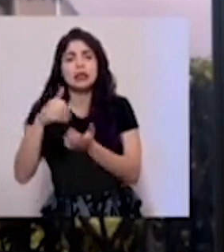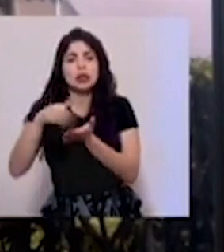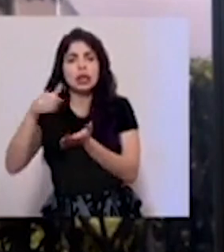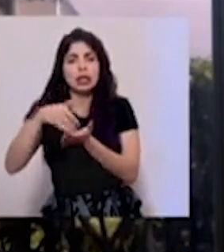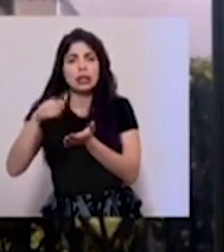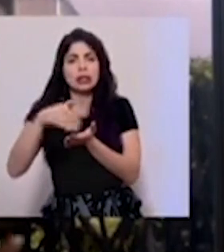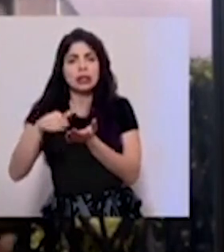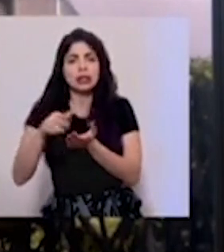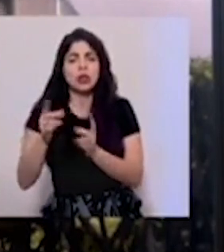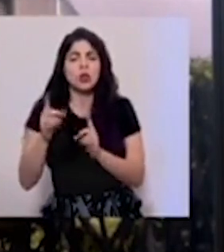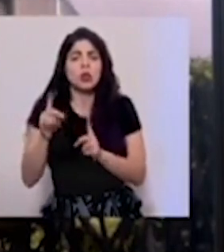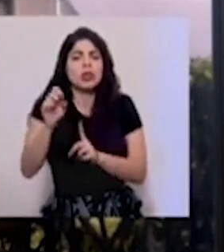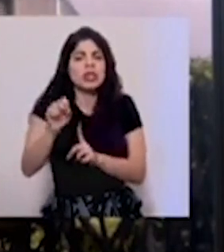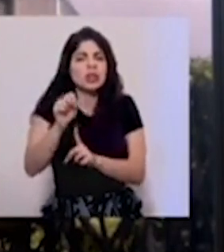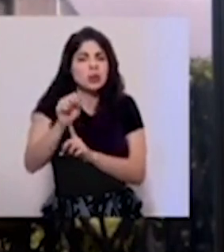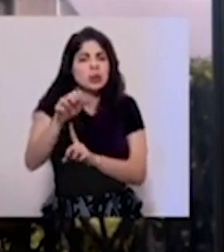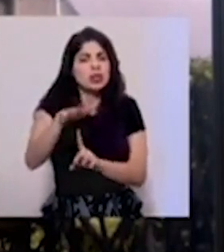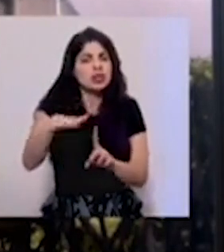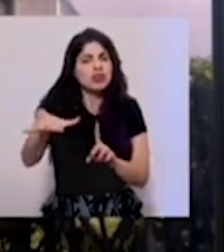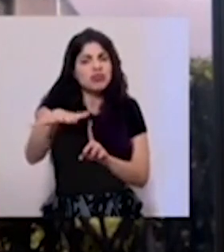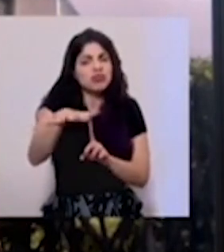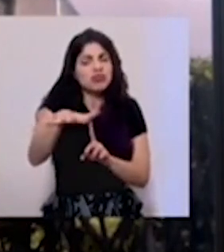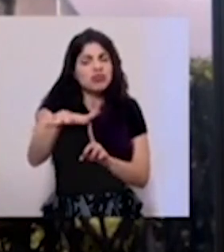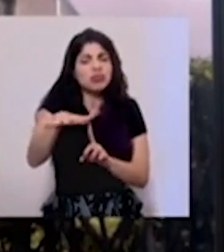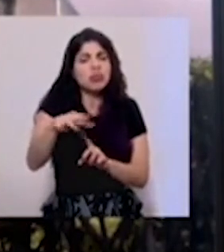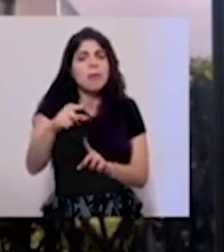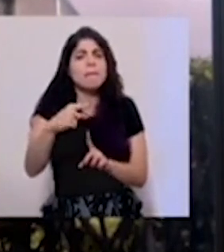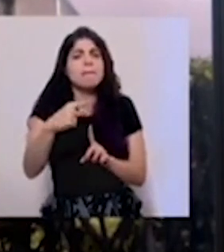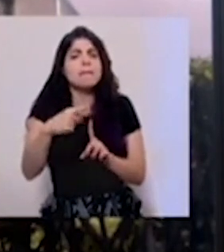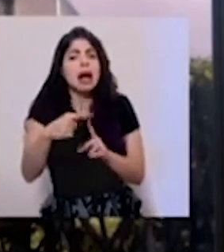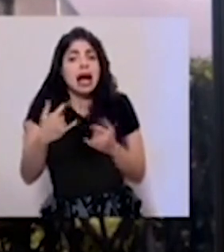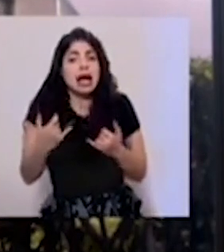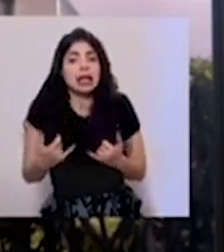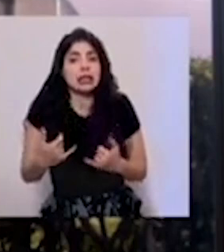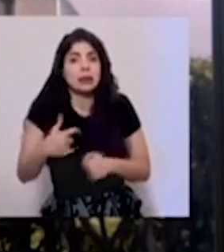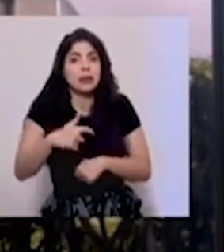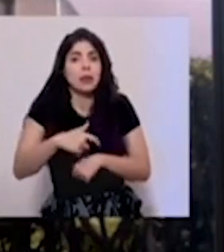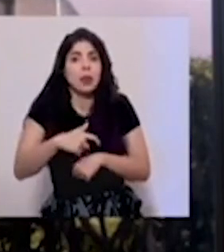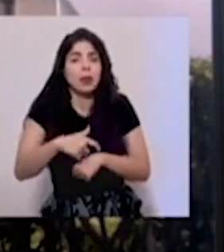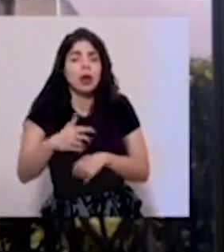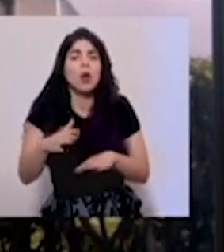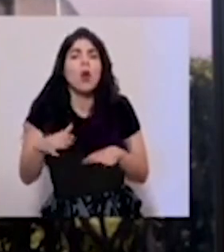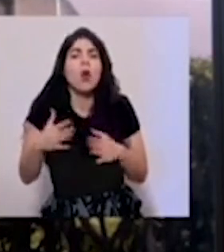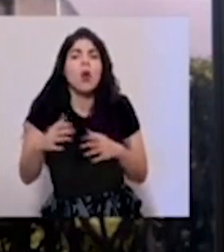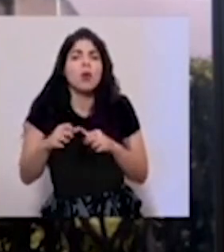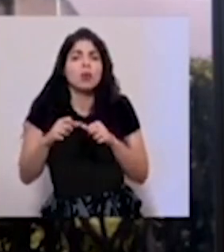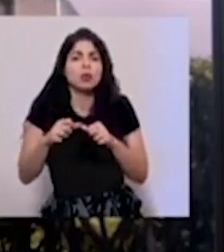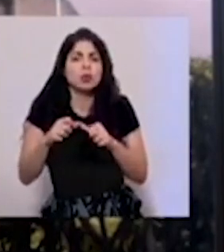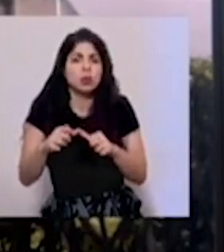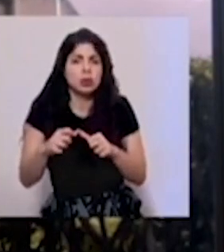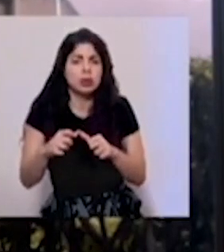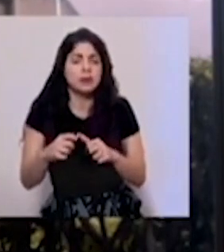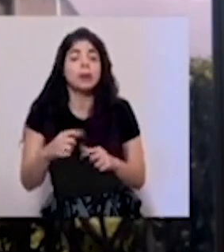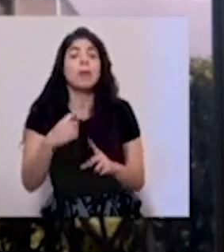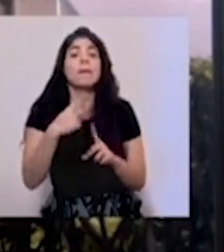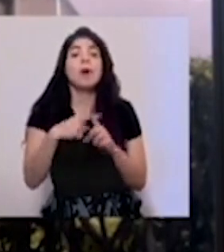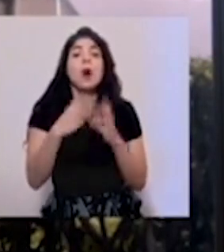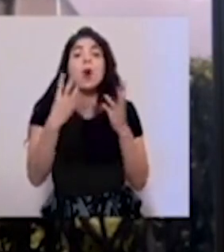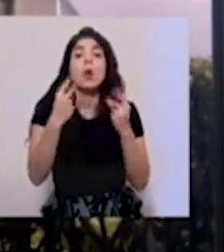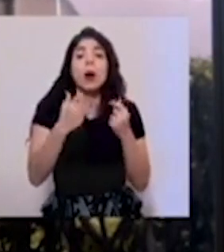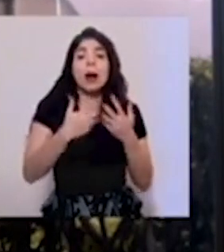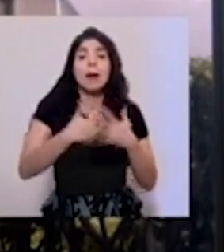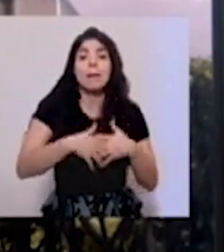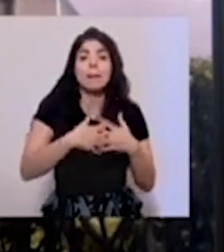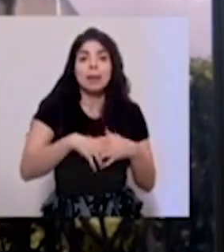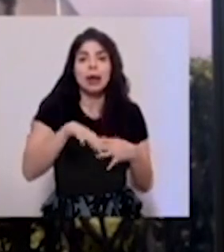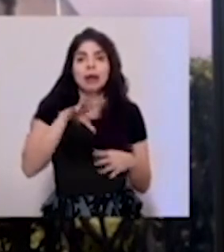¿En qué condiciones y cómo sigue en estos momentos? ¿Cuántas empresas han intervenido